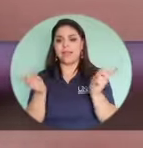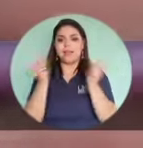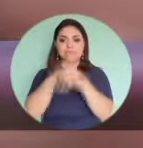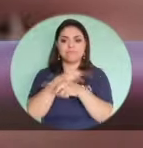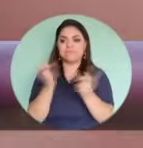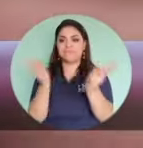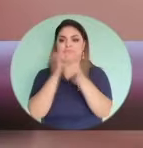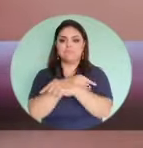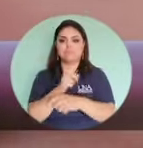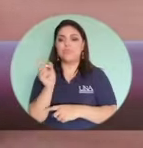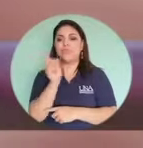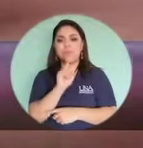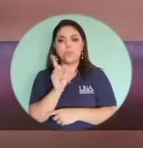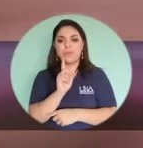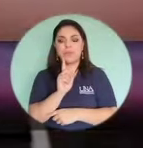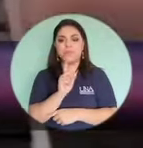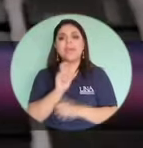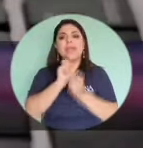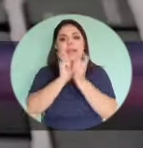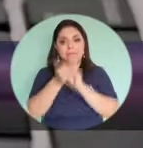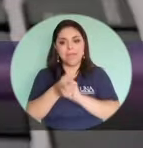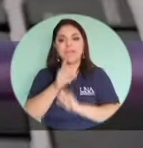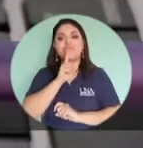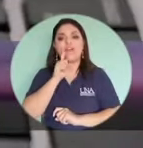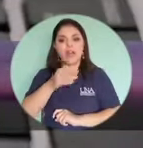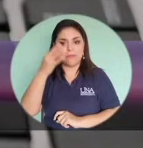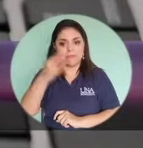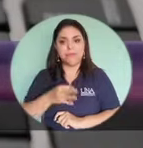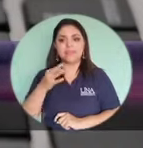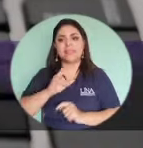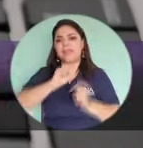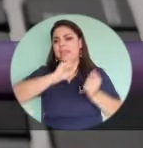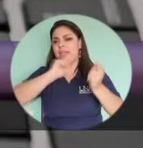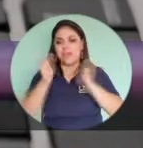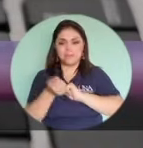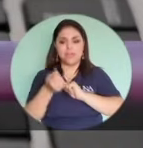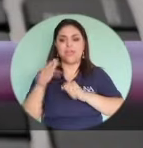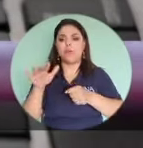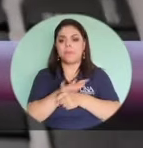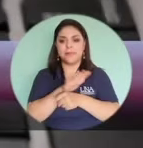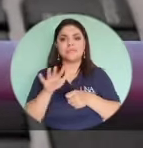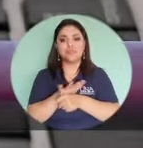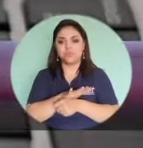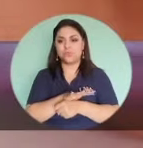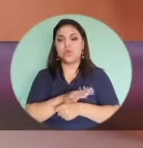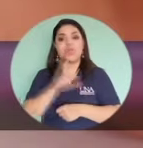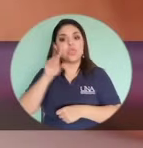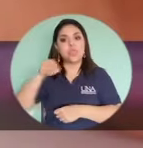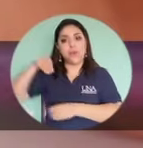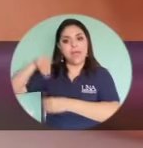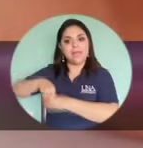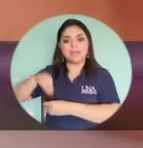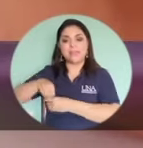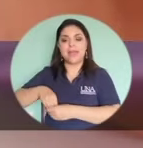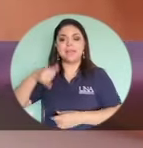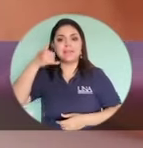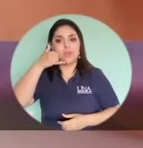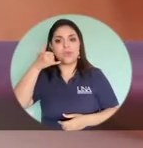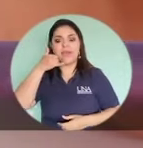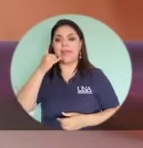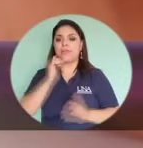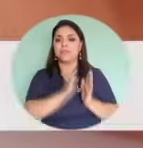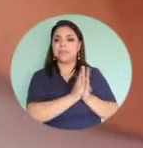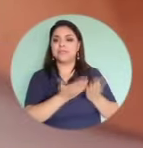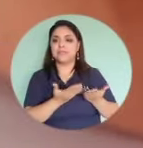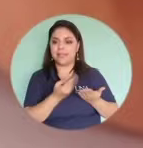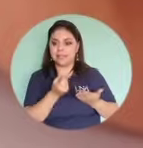estarlas alternando entre entre ellas sino si no realmente hacer un hacer un cambio no andar en la billetera en el teléfono